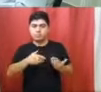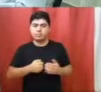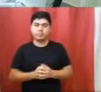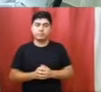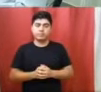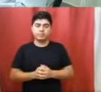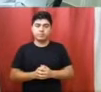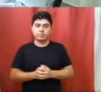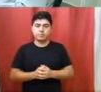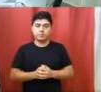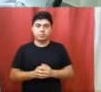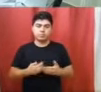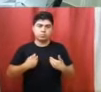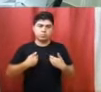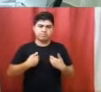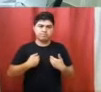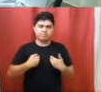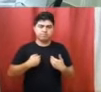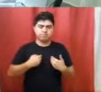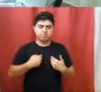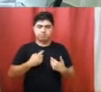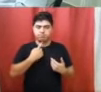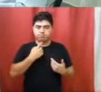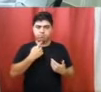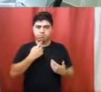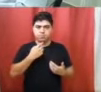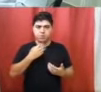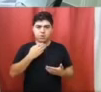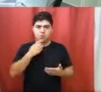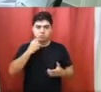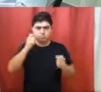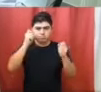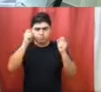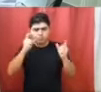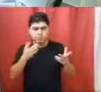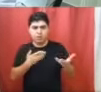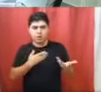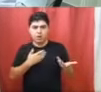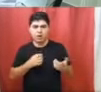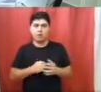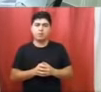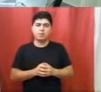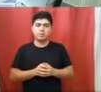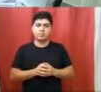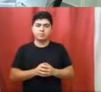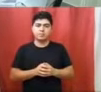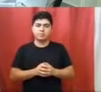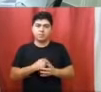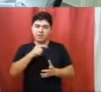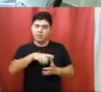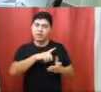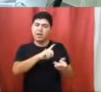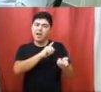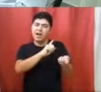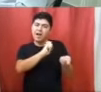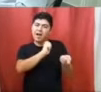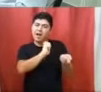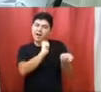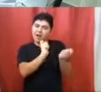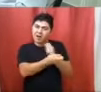Me llama realmente la atención que esta modificación de